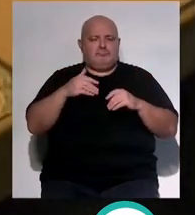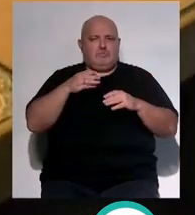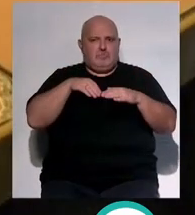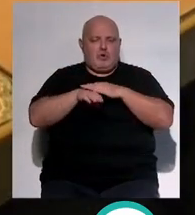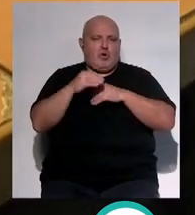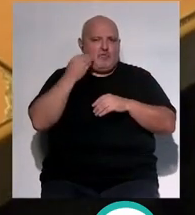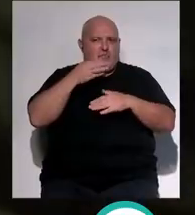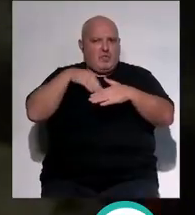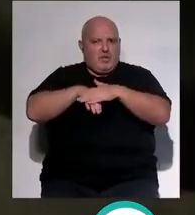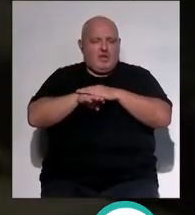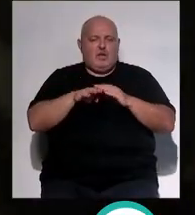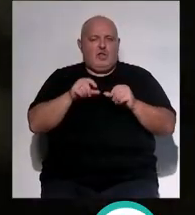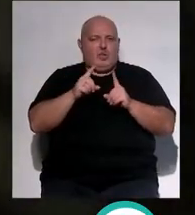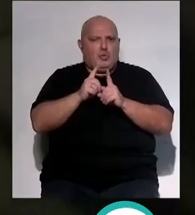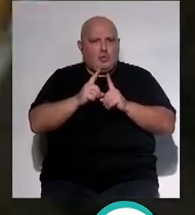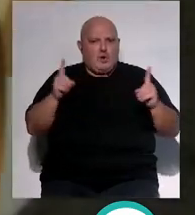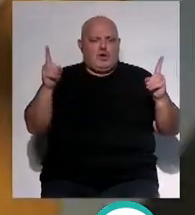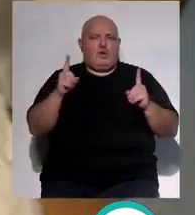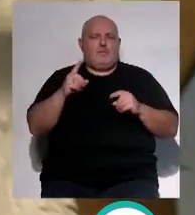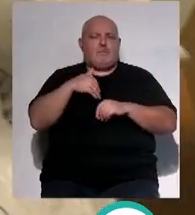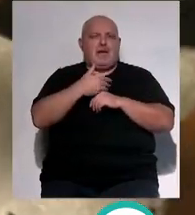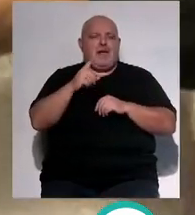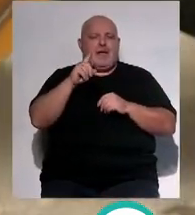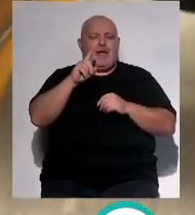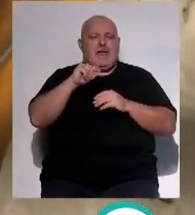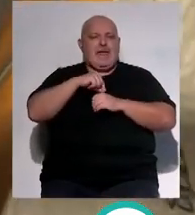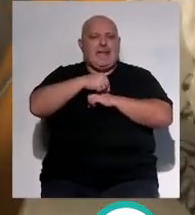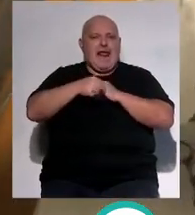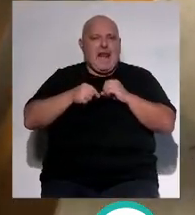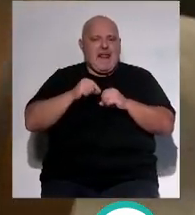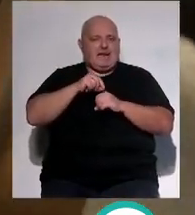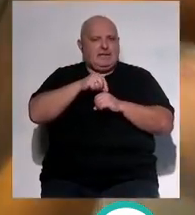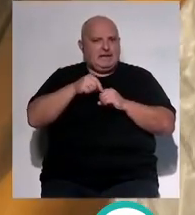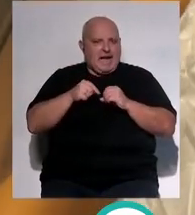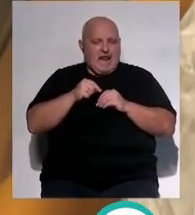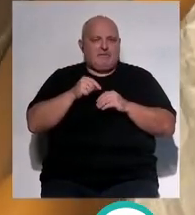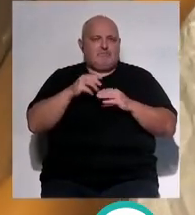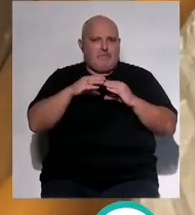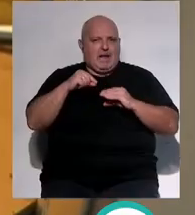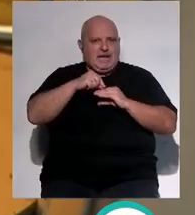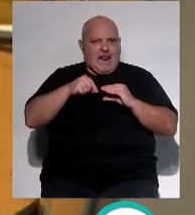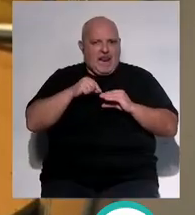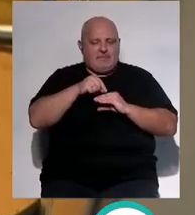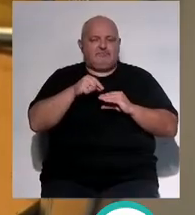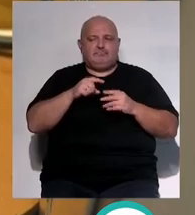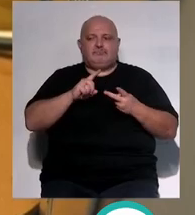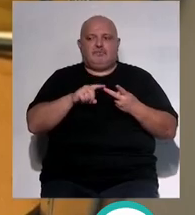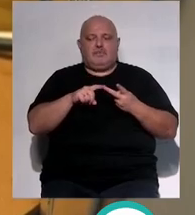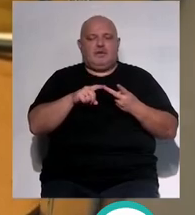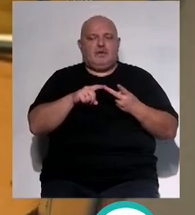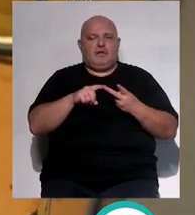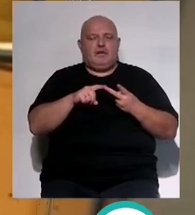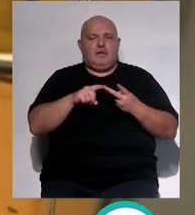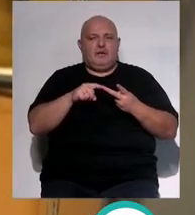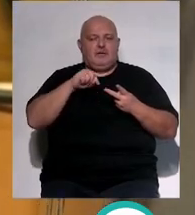congelas y eso te dura pan integral de la harina que prefieras pero que sea integral un buen